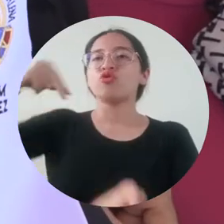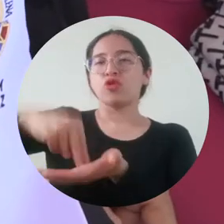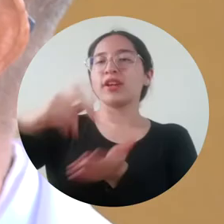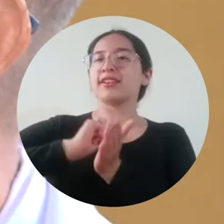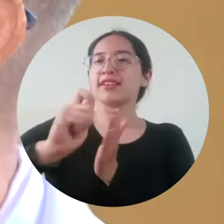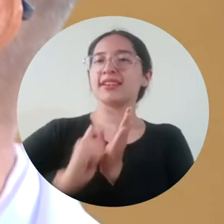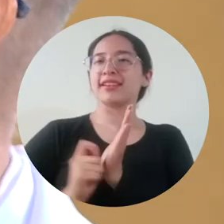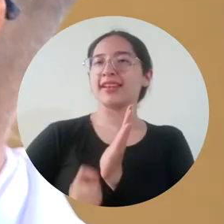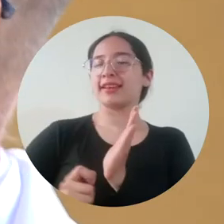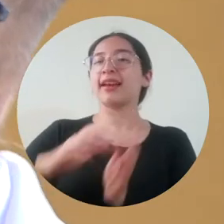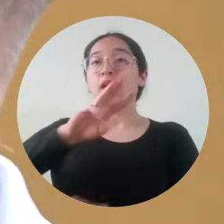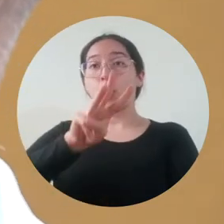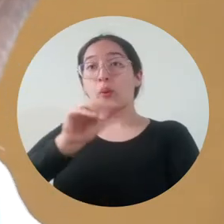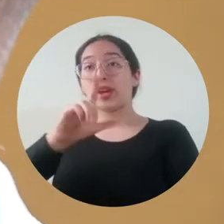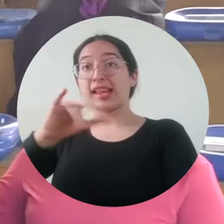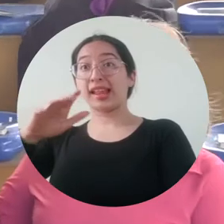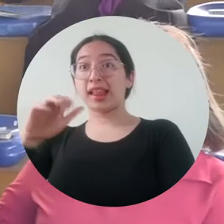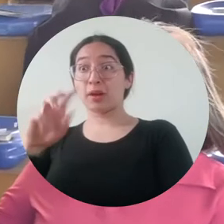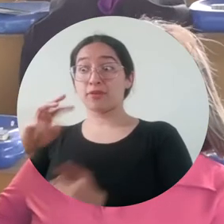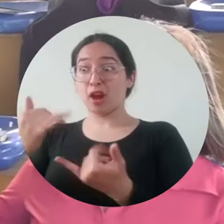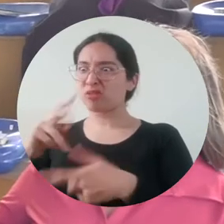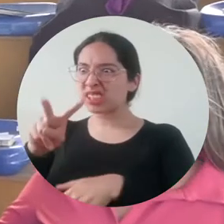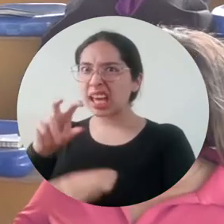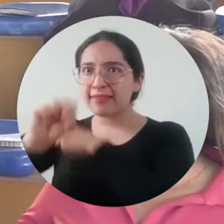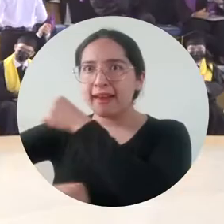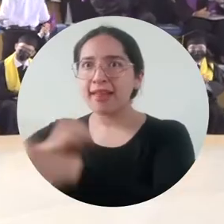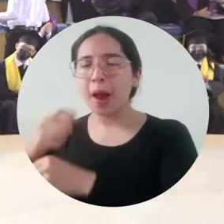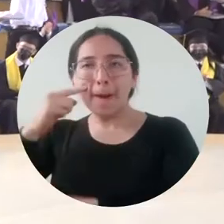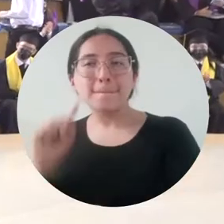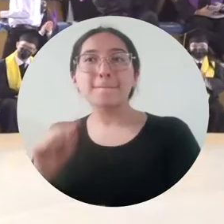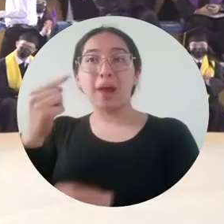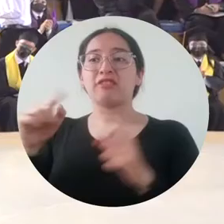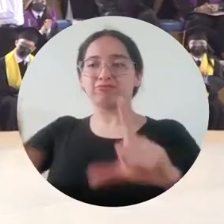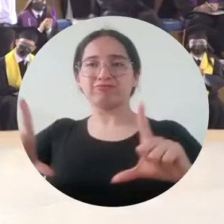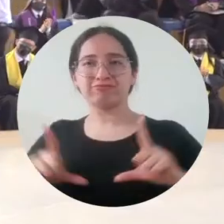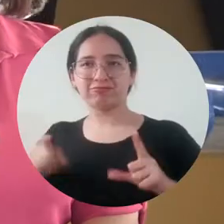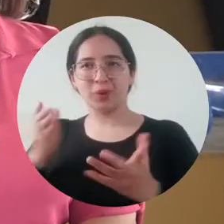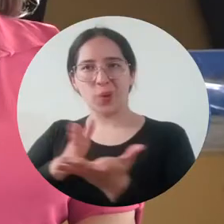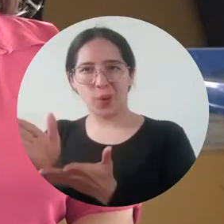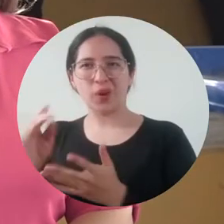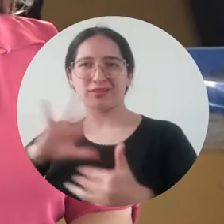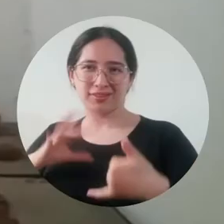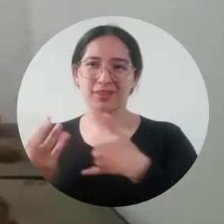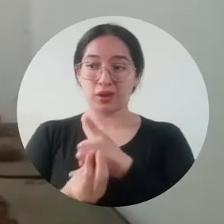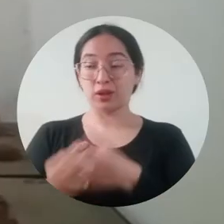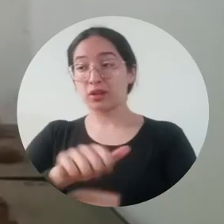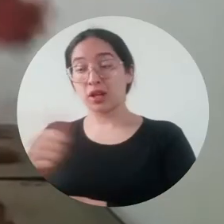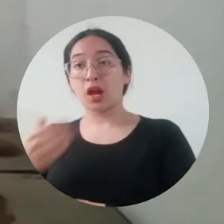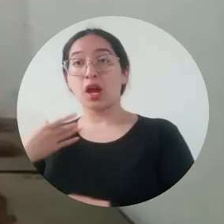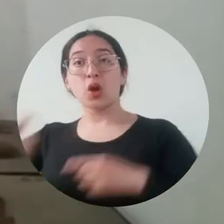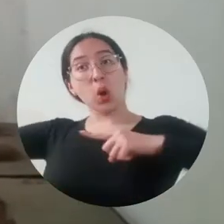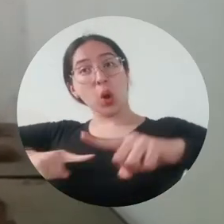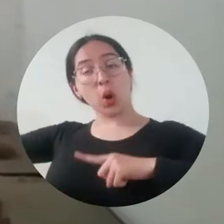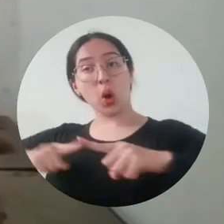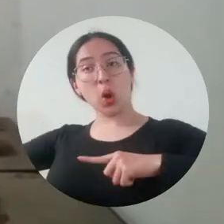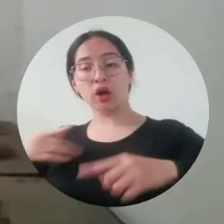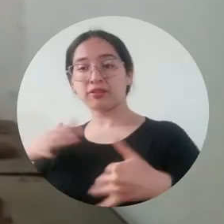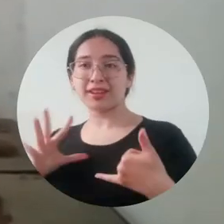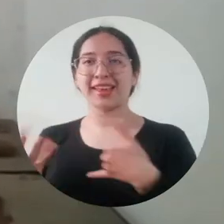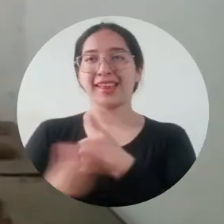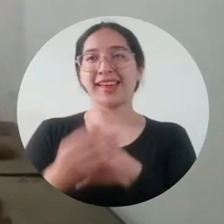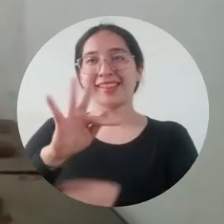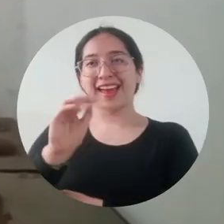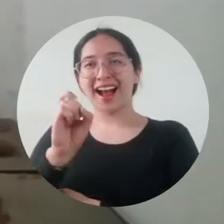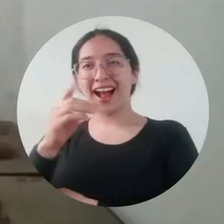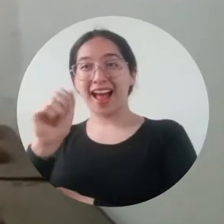el escritor y poeta William Hernández Ospino, quien a sus 70 años se convirtió en el primer graduado del programa, Román Matos, coordinador de la